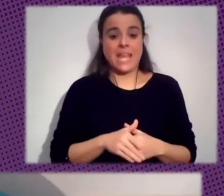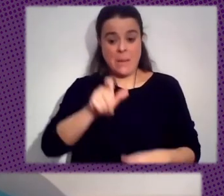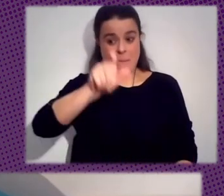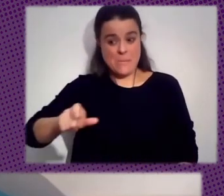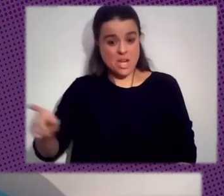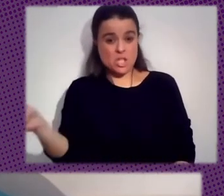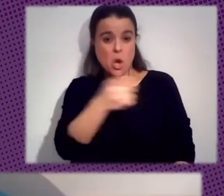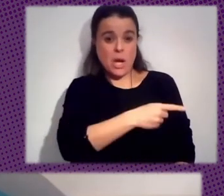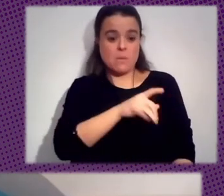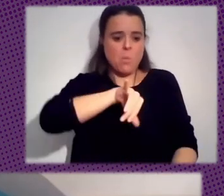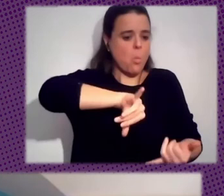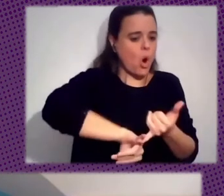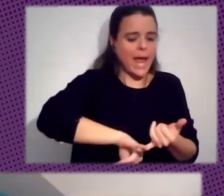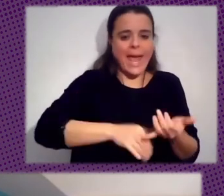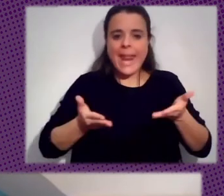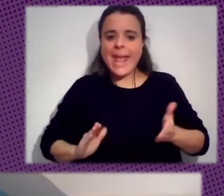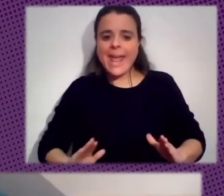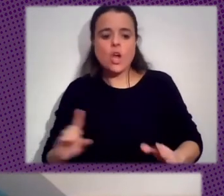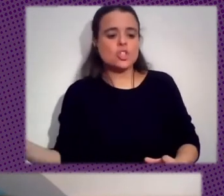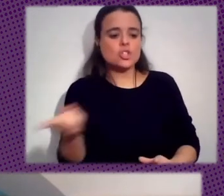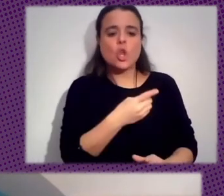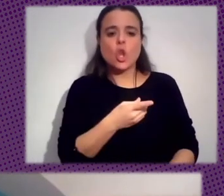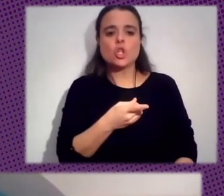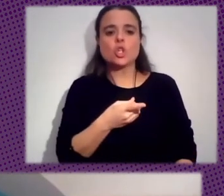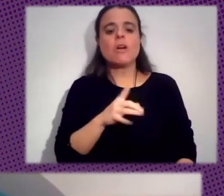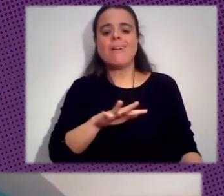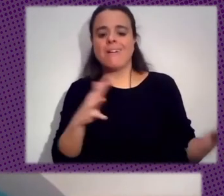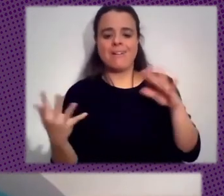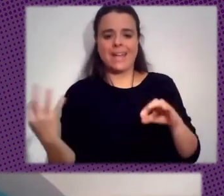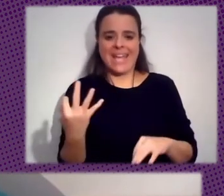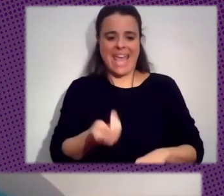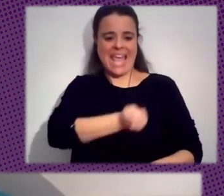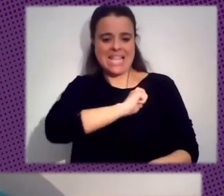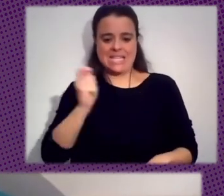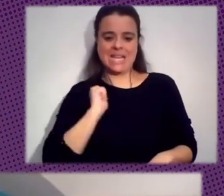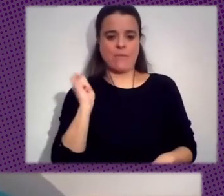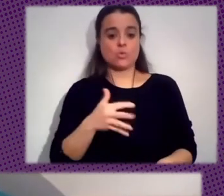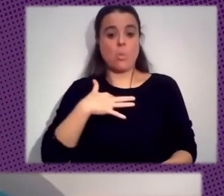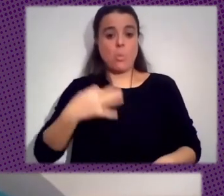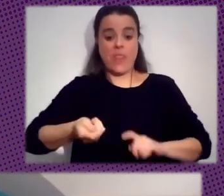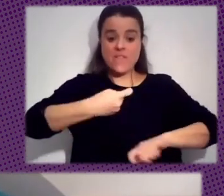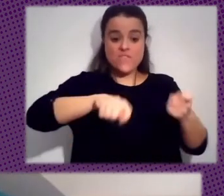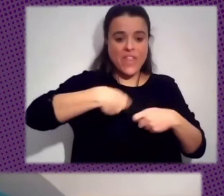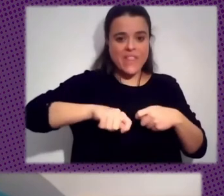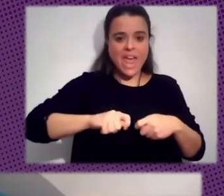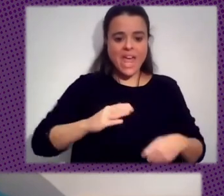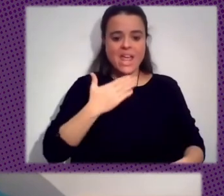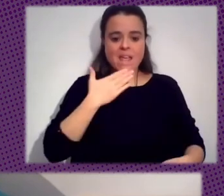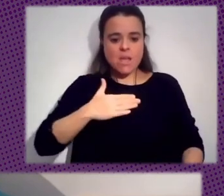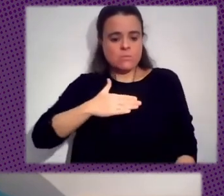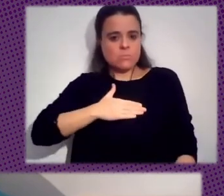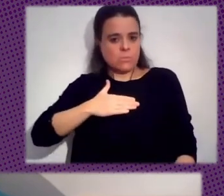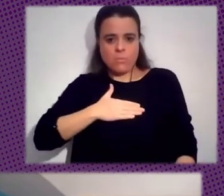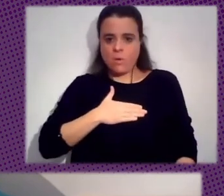Vuestras Mujeres E Hijos Y Los Haremos Esclavos Y Como Tales Los Venderemos Y Dispondremos De Ellos Como Sus Majestades Mandar